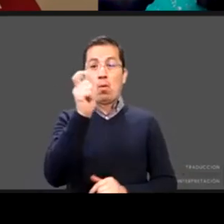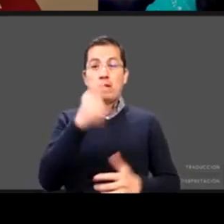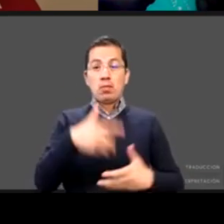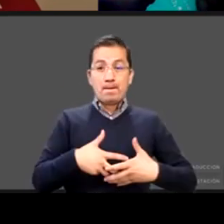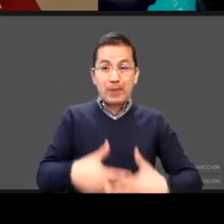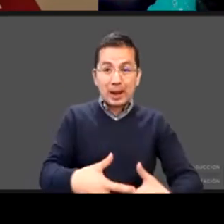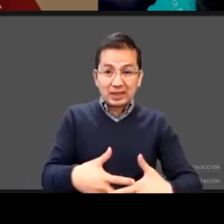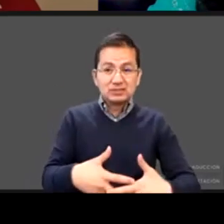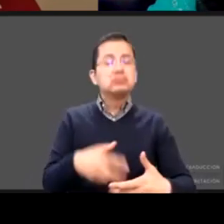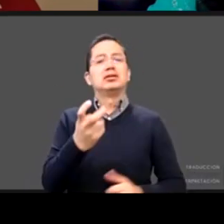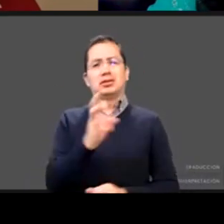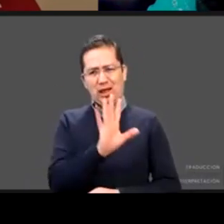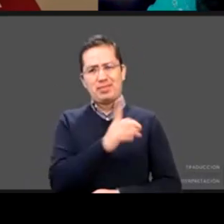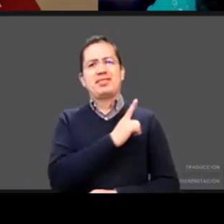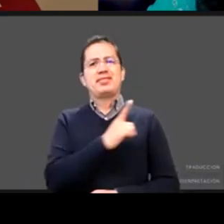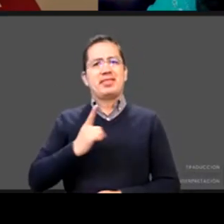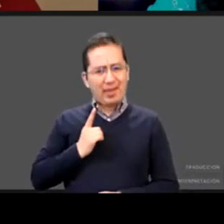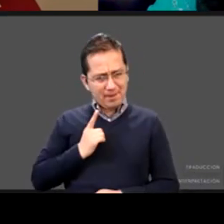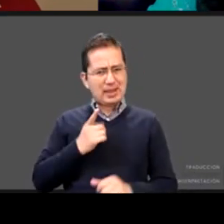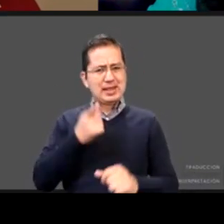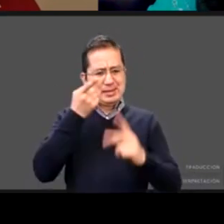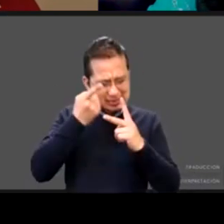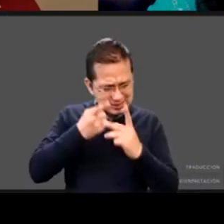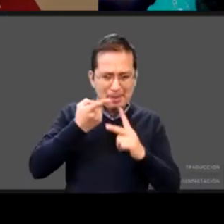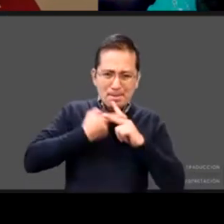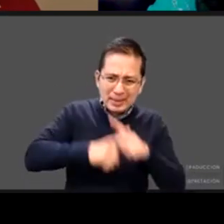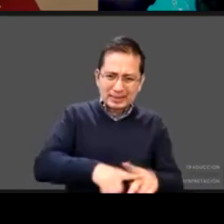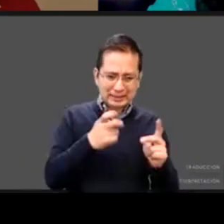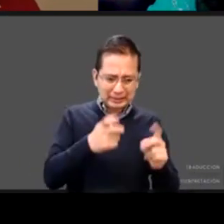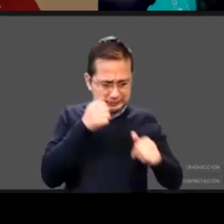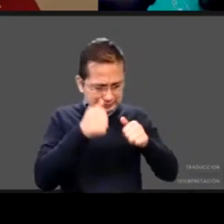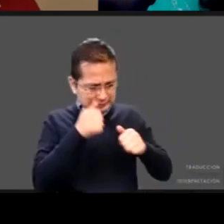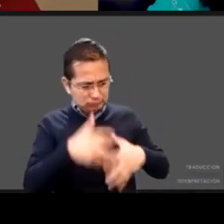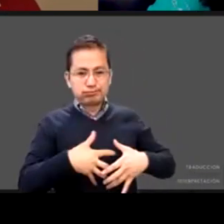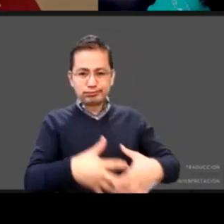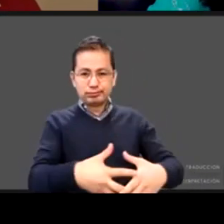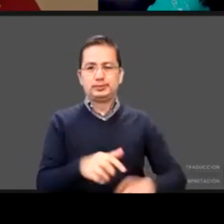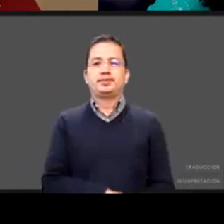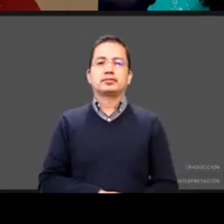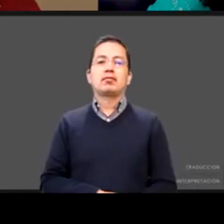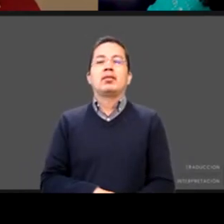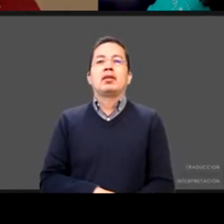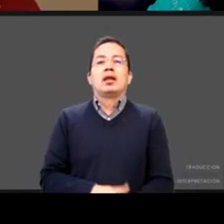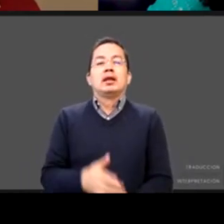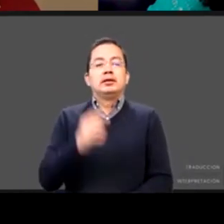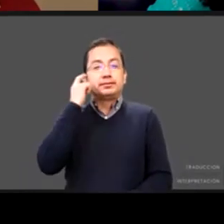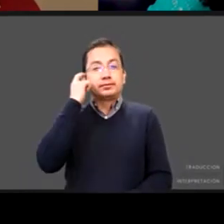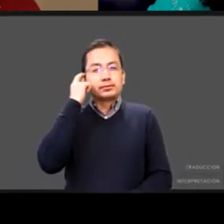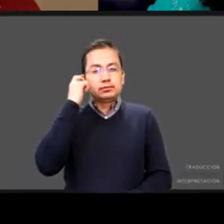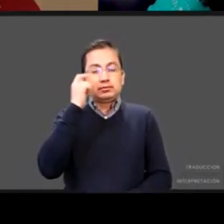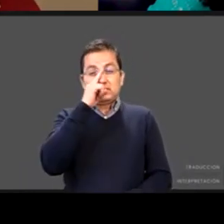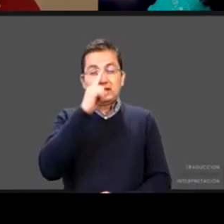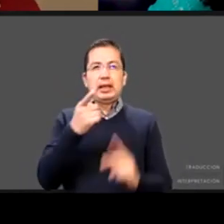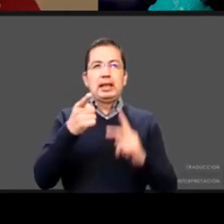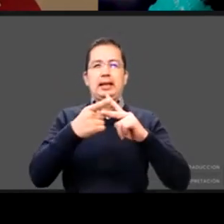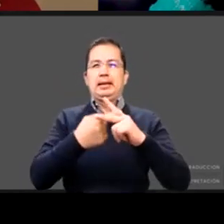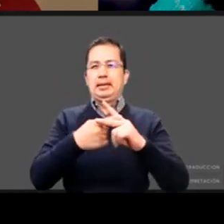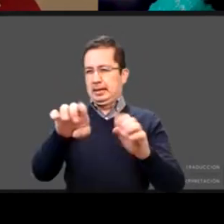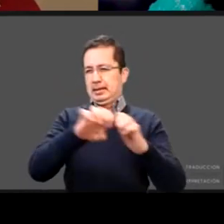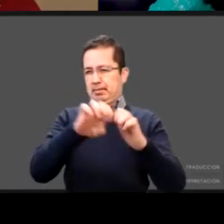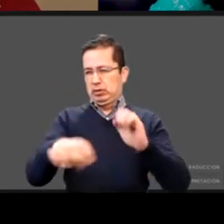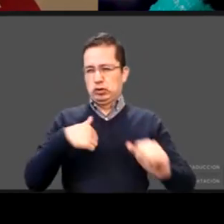hablaba de la ruta integral de atenciones pero yo quiero enfocarme en algunos tips puntuales que es el desarrollo del cerebro del niño empieza